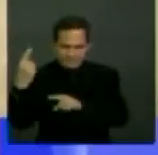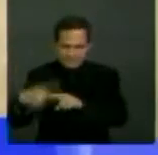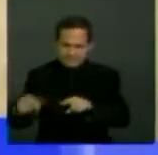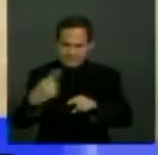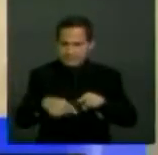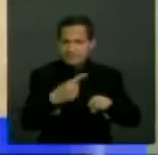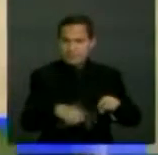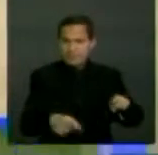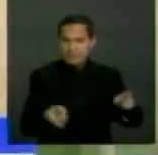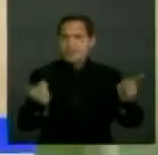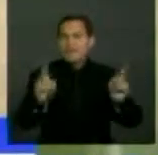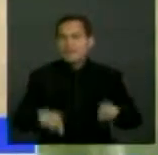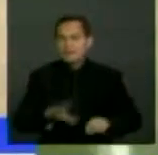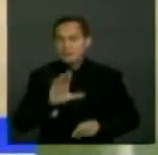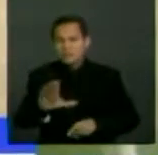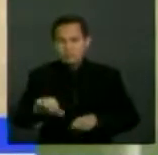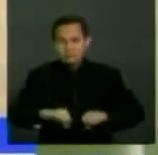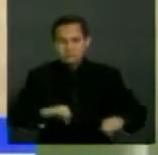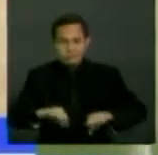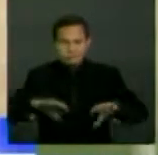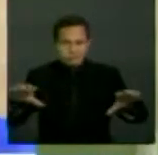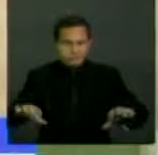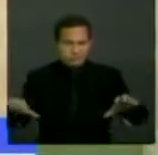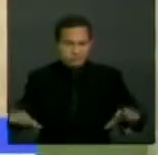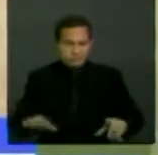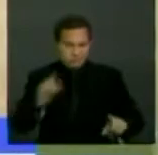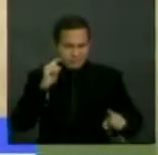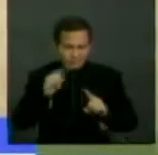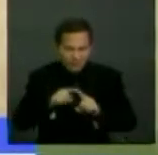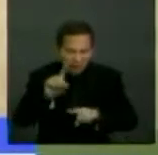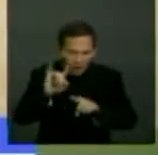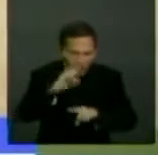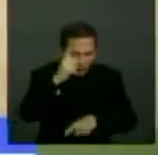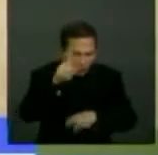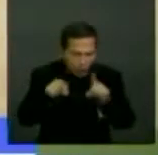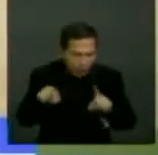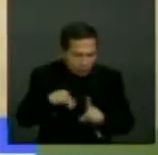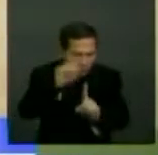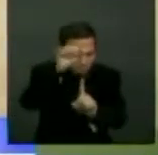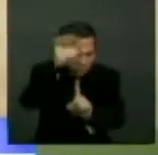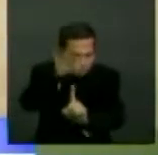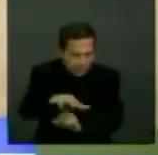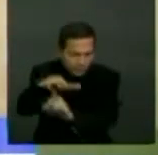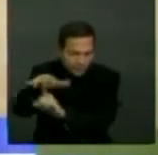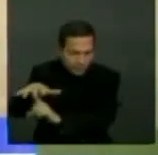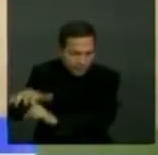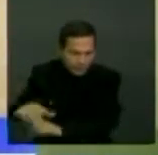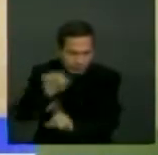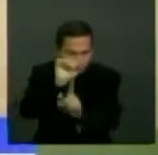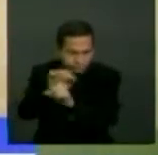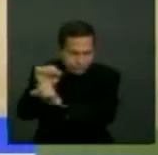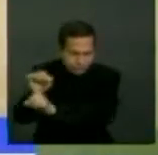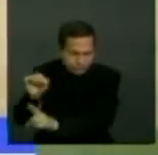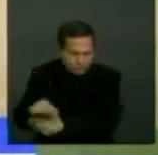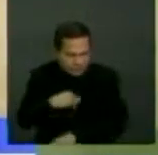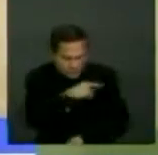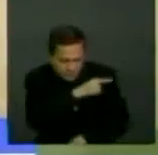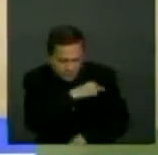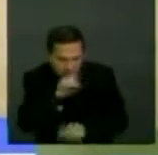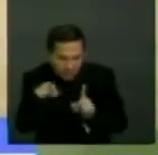Y en los actos específicos de discriminación, entendemos que